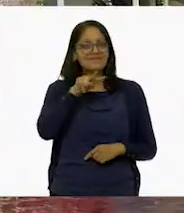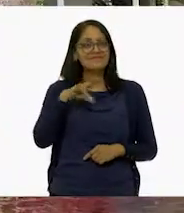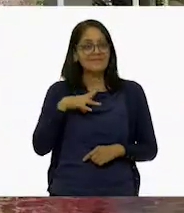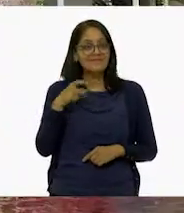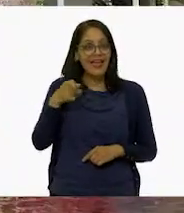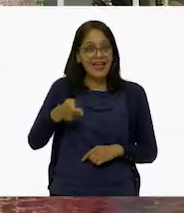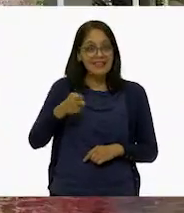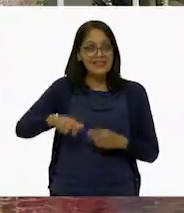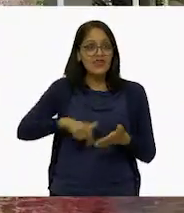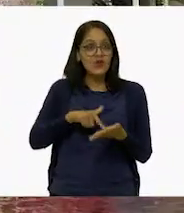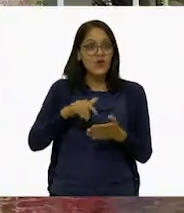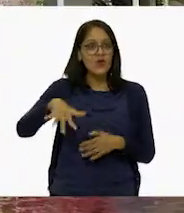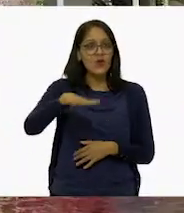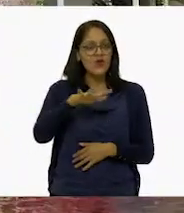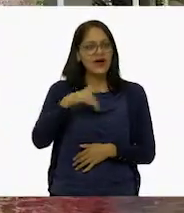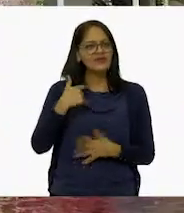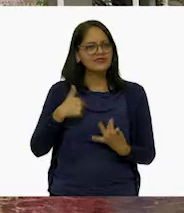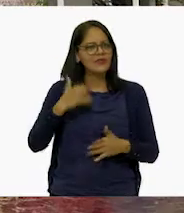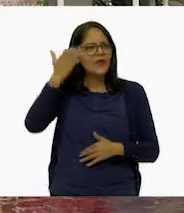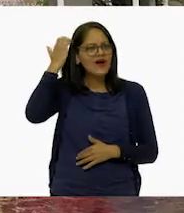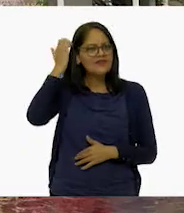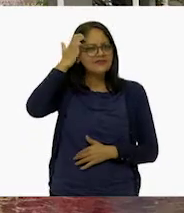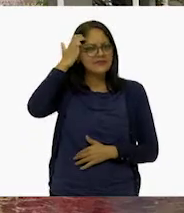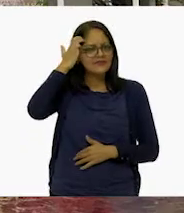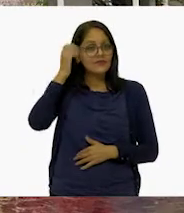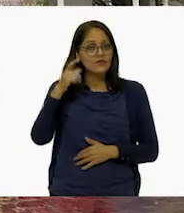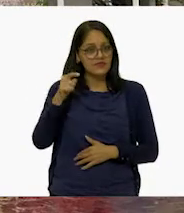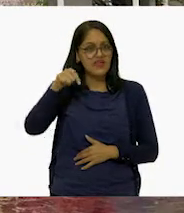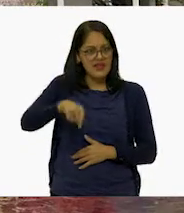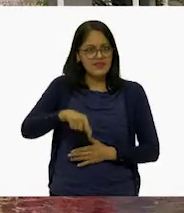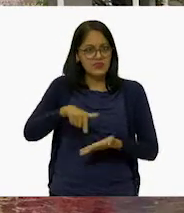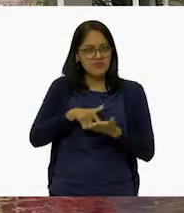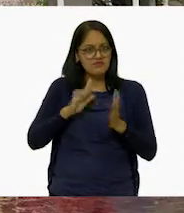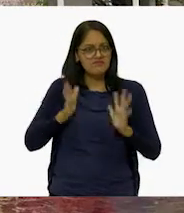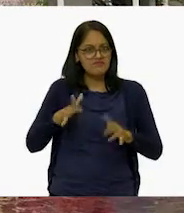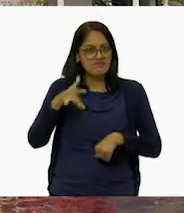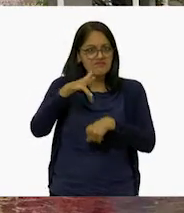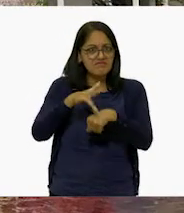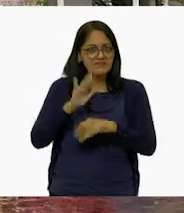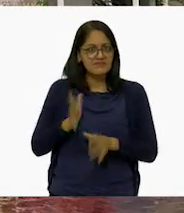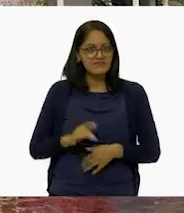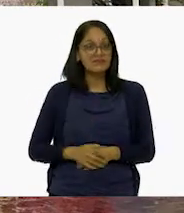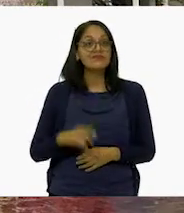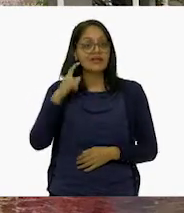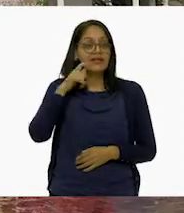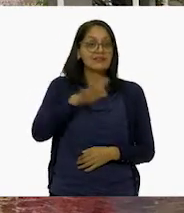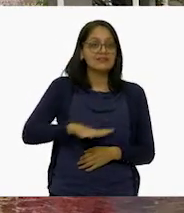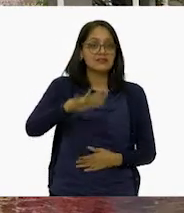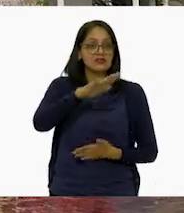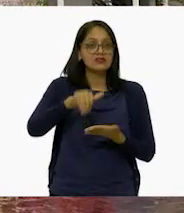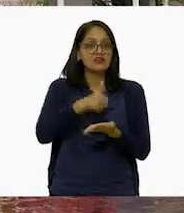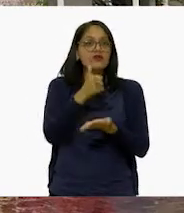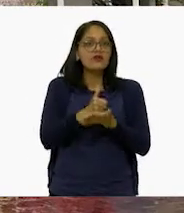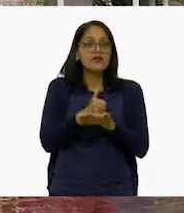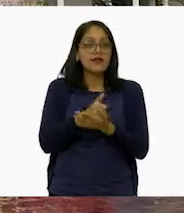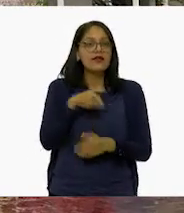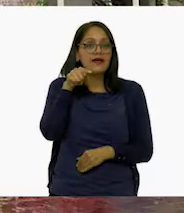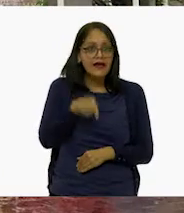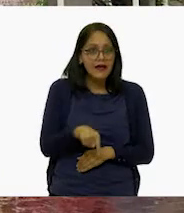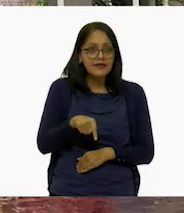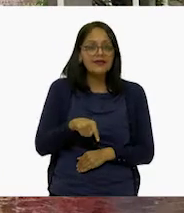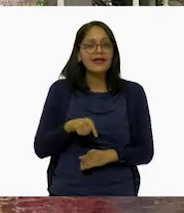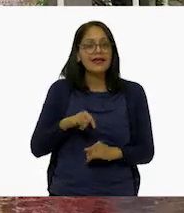Este lugar me resulta familiar. ¿Ya hemos estado aquí? Sí. Esta es la ciudad donde está el